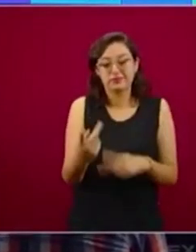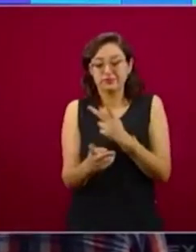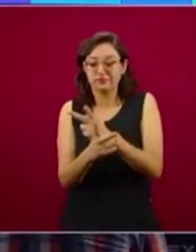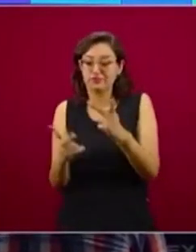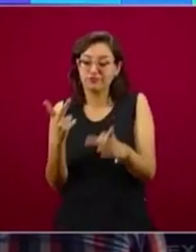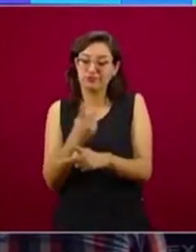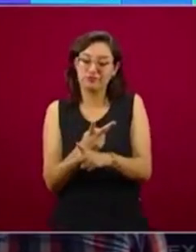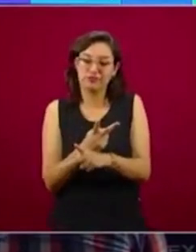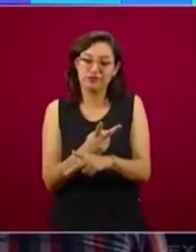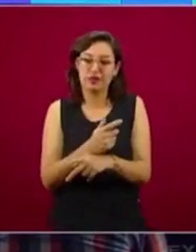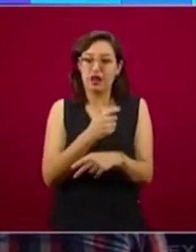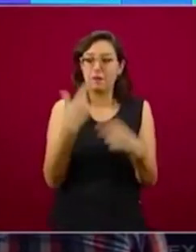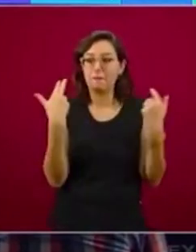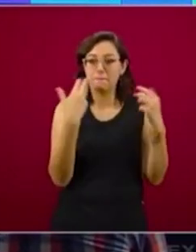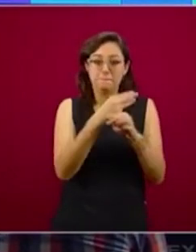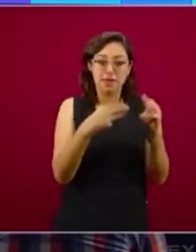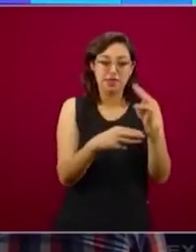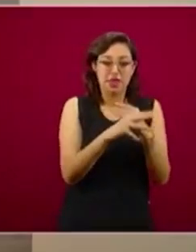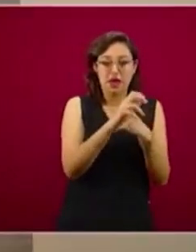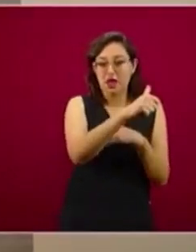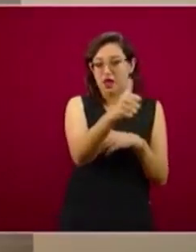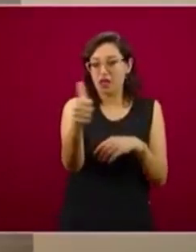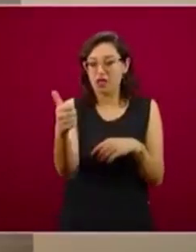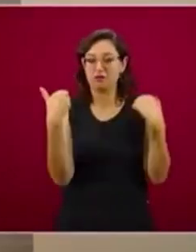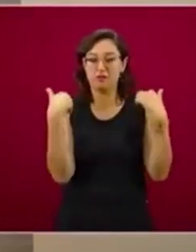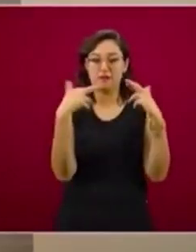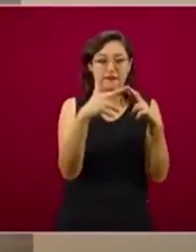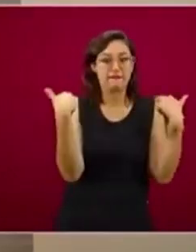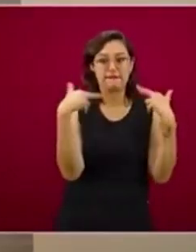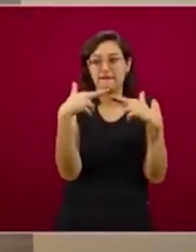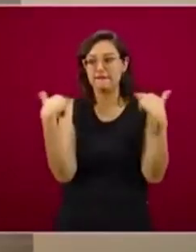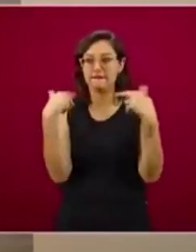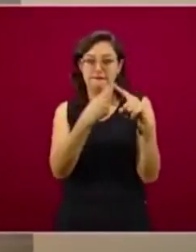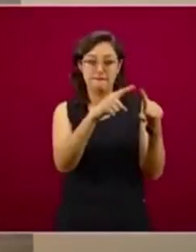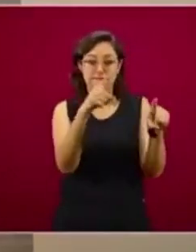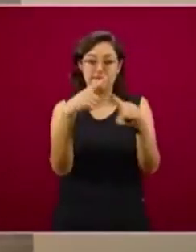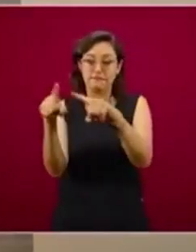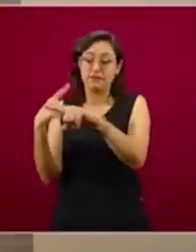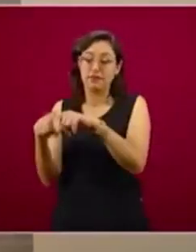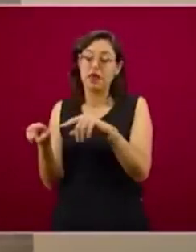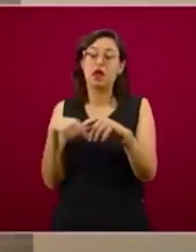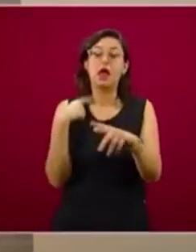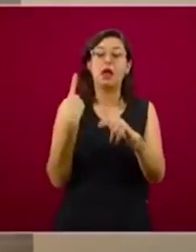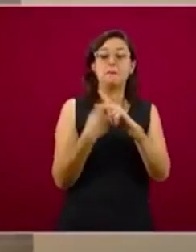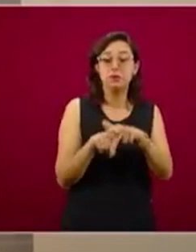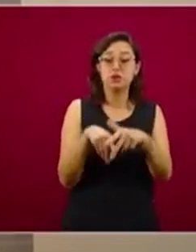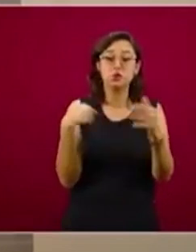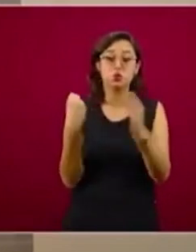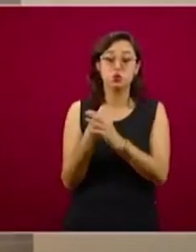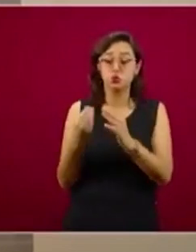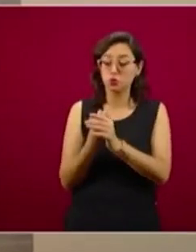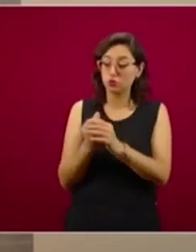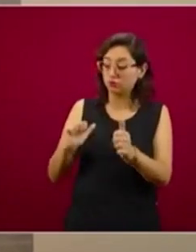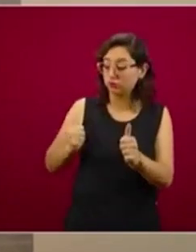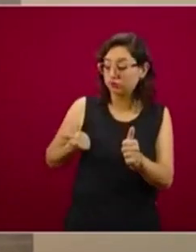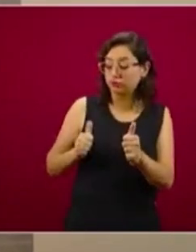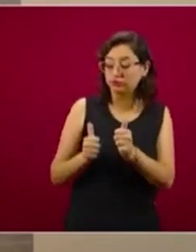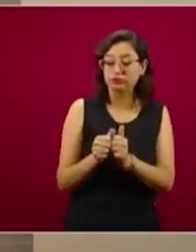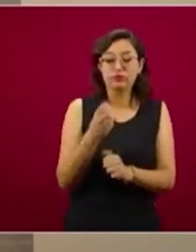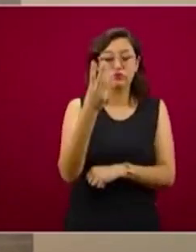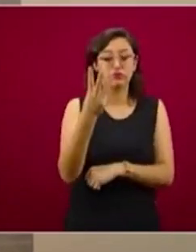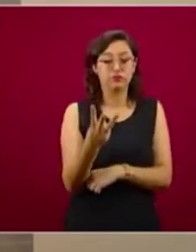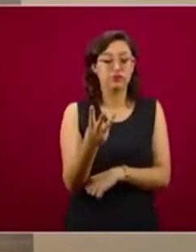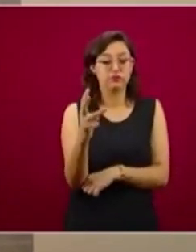Entonces, iniciarán con un curso remedial el 3 de agosto las